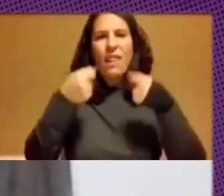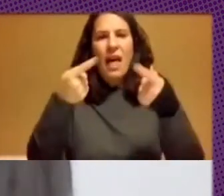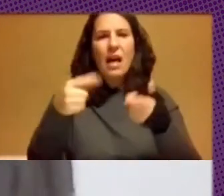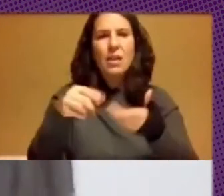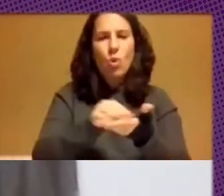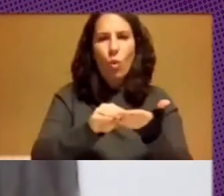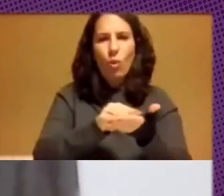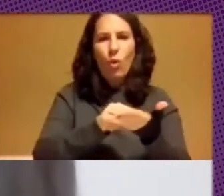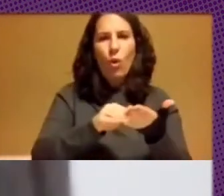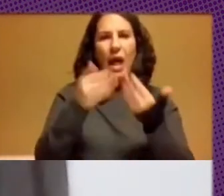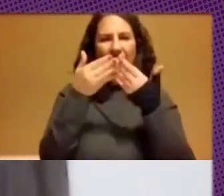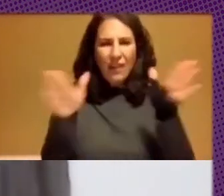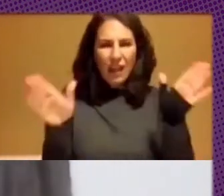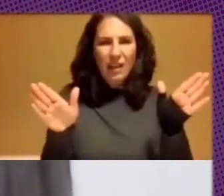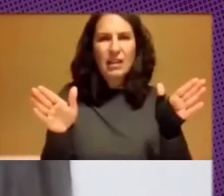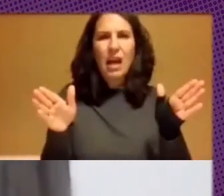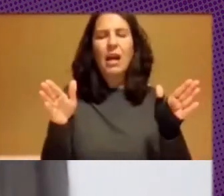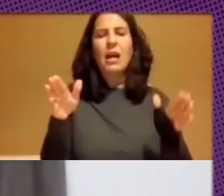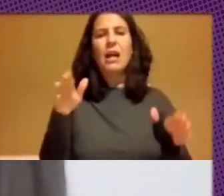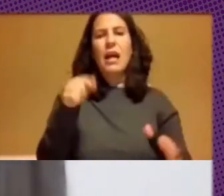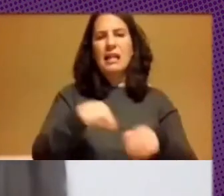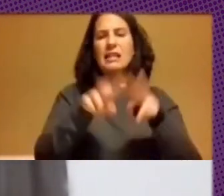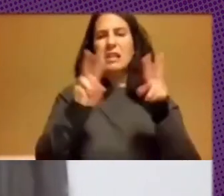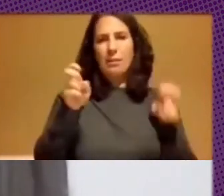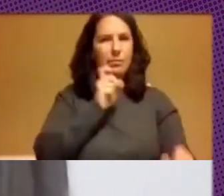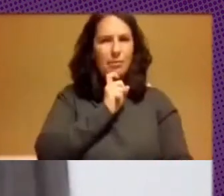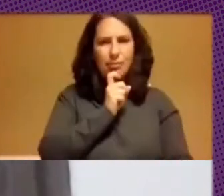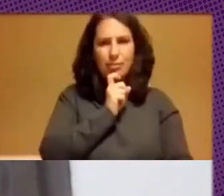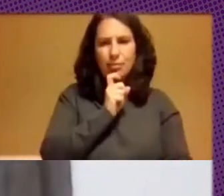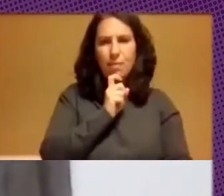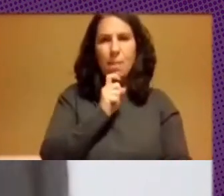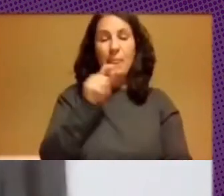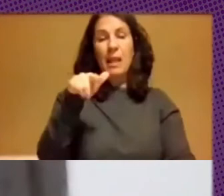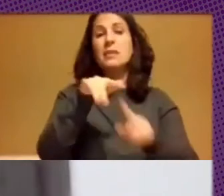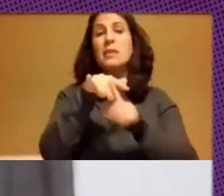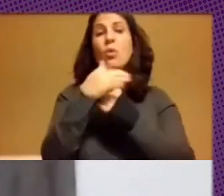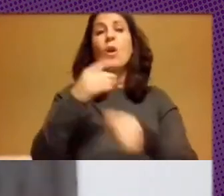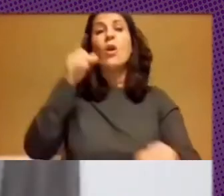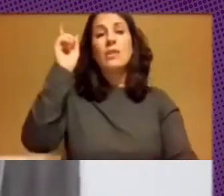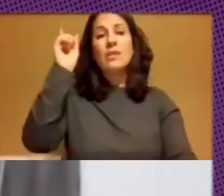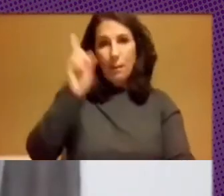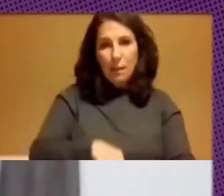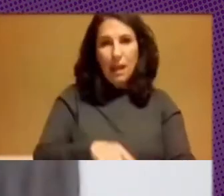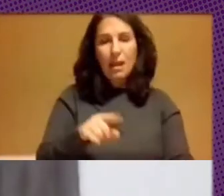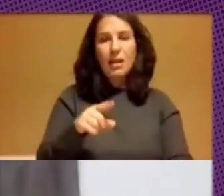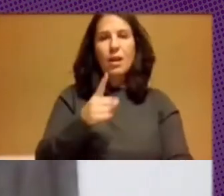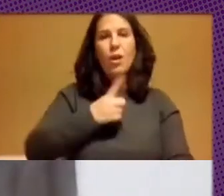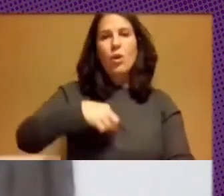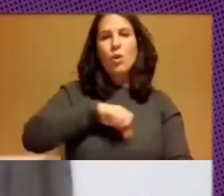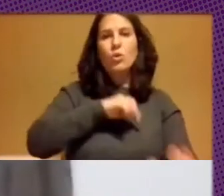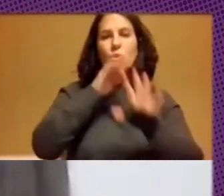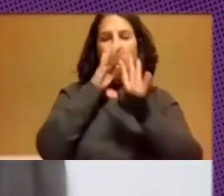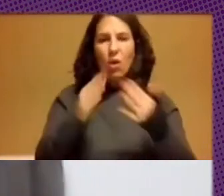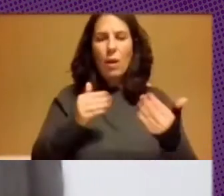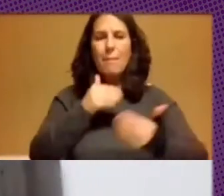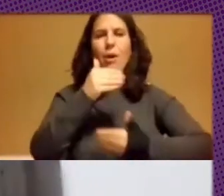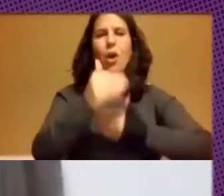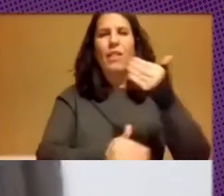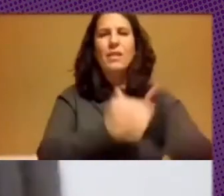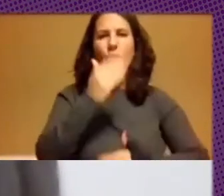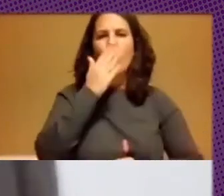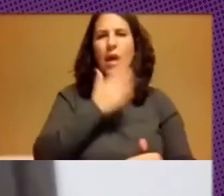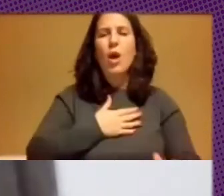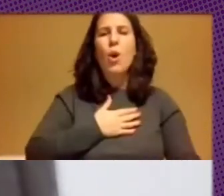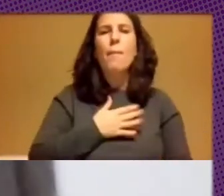abierta a esto, ¿no? En este escenario también estamos enfrentando un proceso de posible